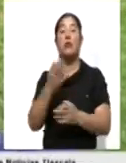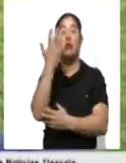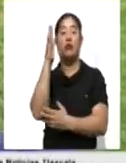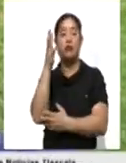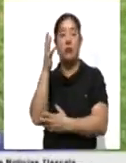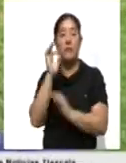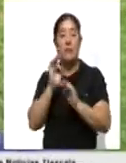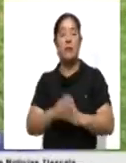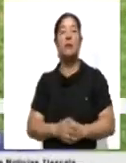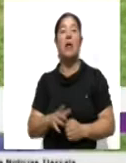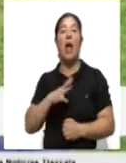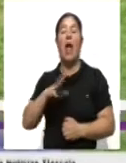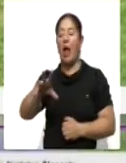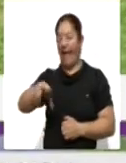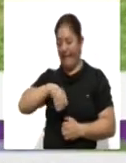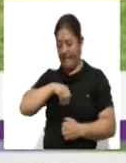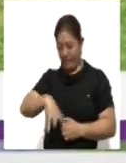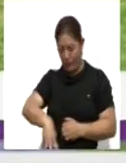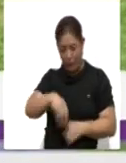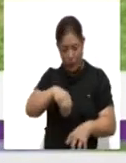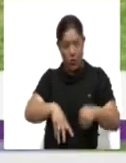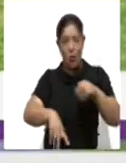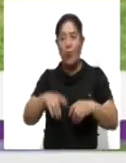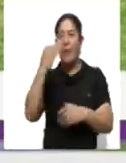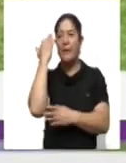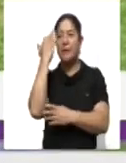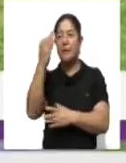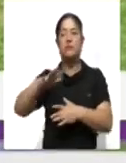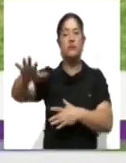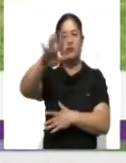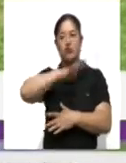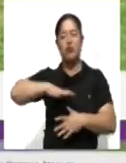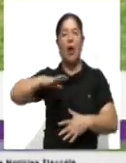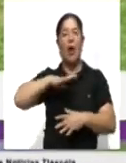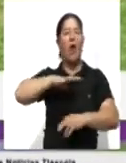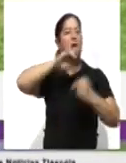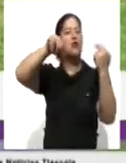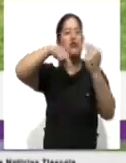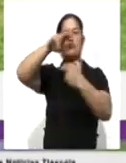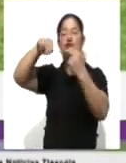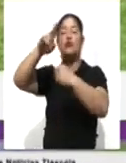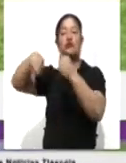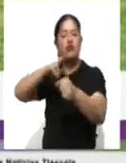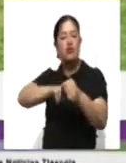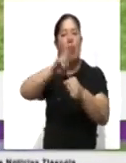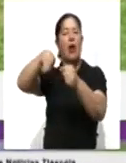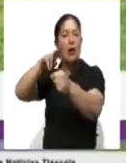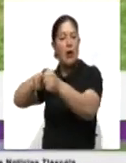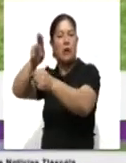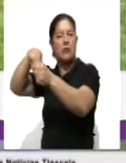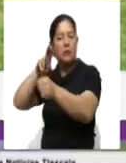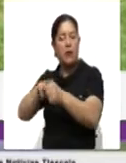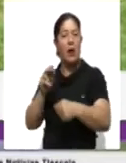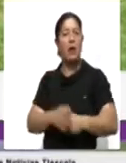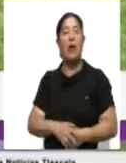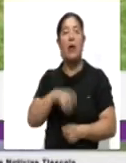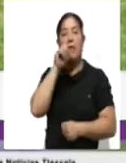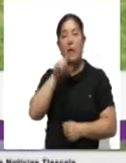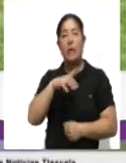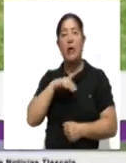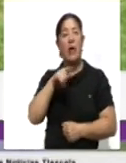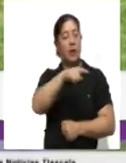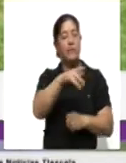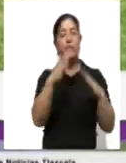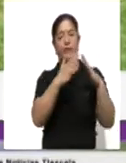captura de carbono, regulación de clima, incluso dar valor agregado a las casas